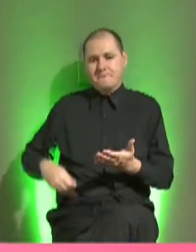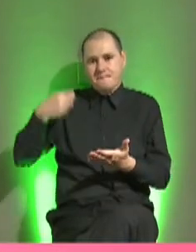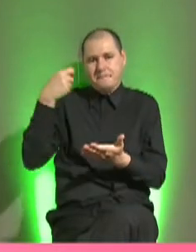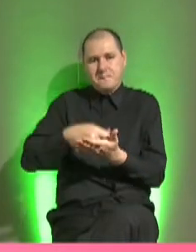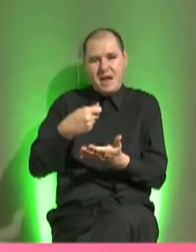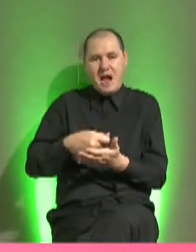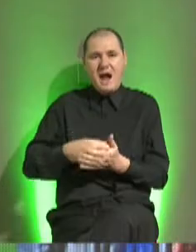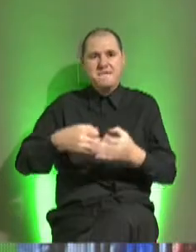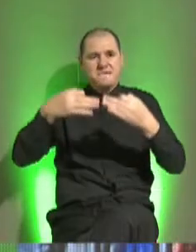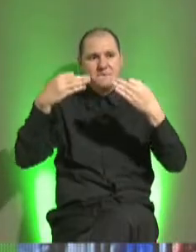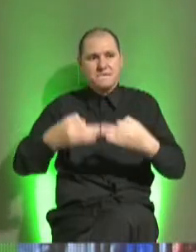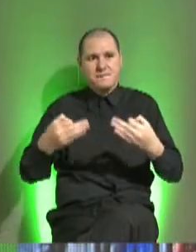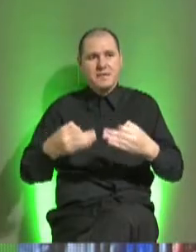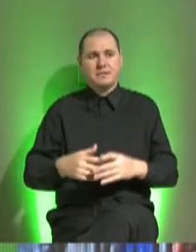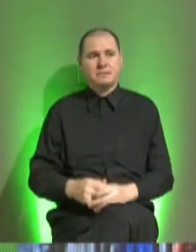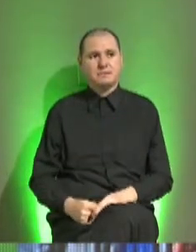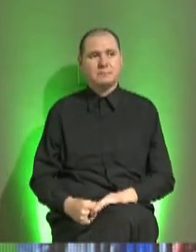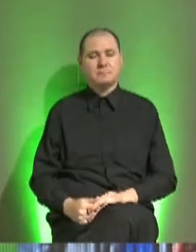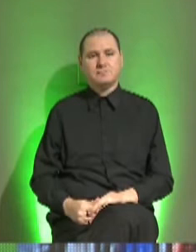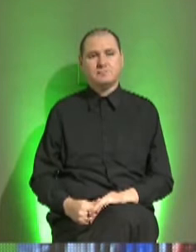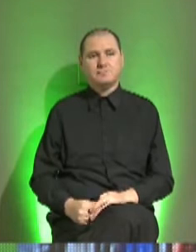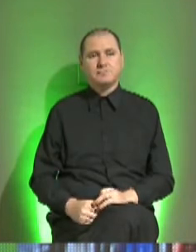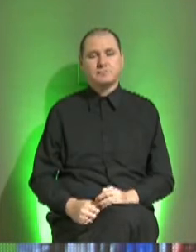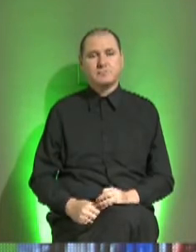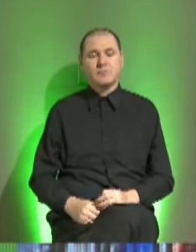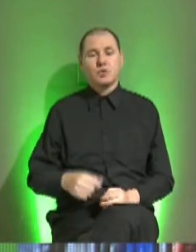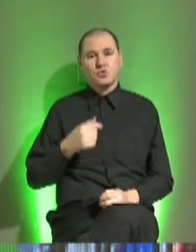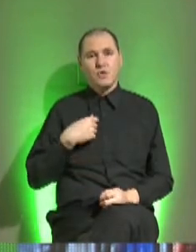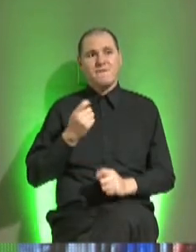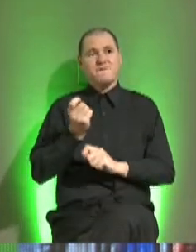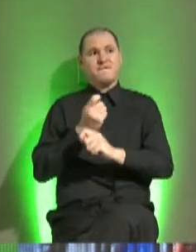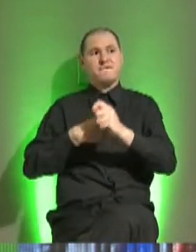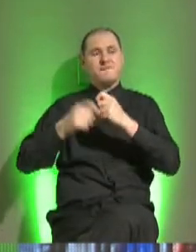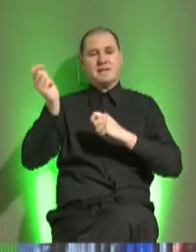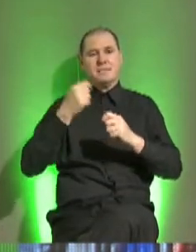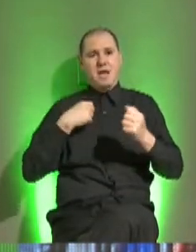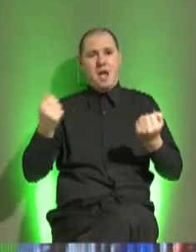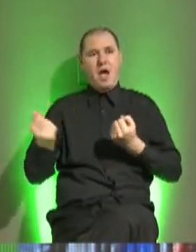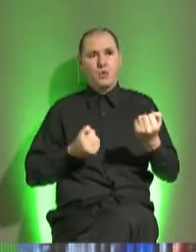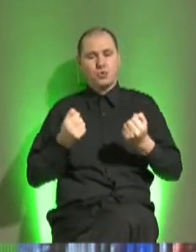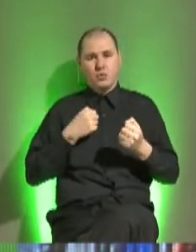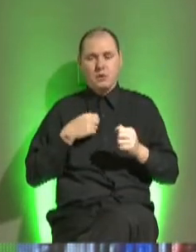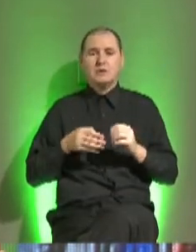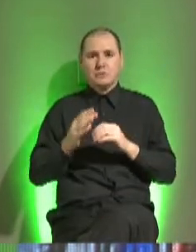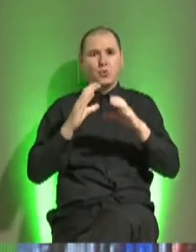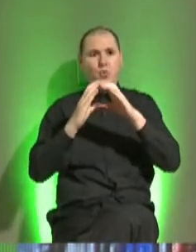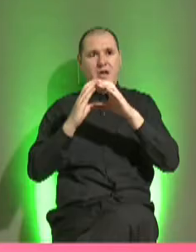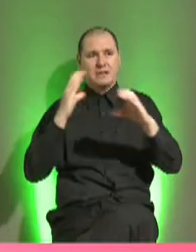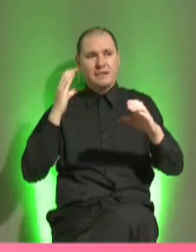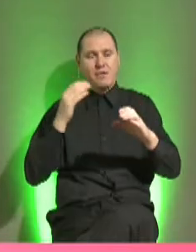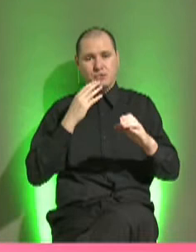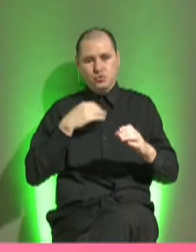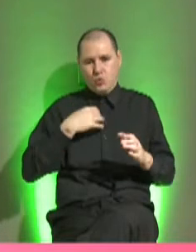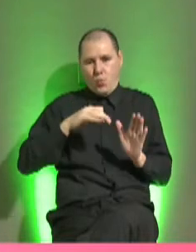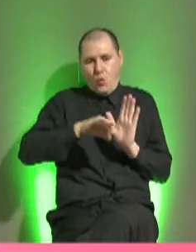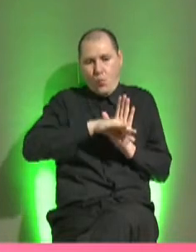decía, paga bien si me envío tu cuenta, ve de dónde saca plata, me tocó vender hasta mi auto y andar en colectivo para cumplir con el banco. Entonces yo tenía